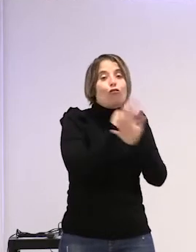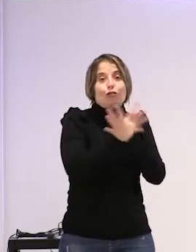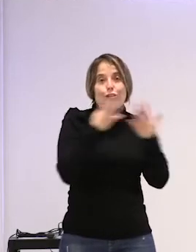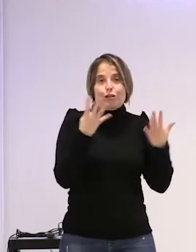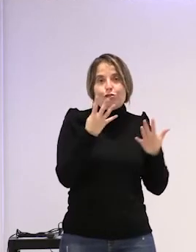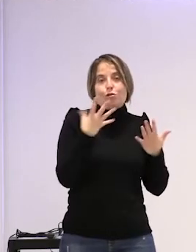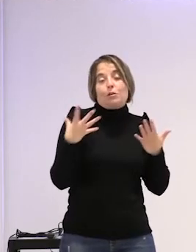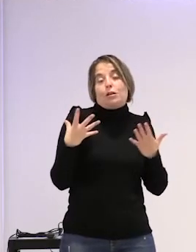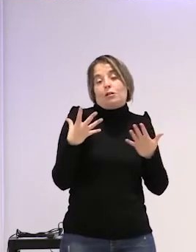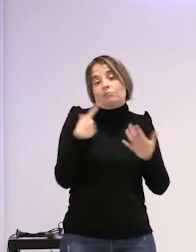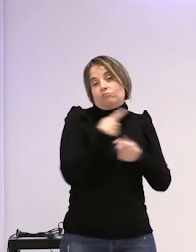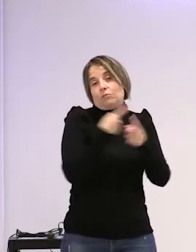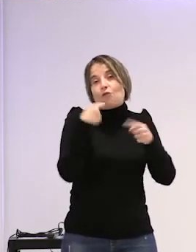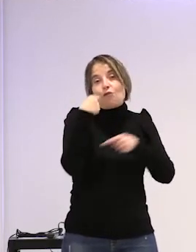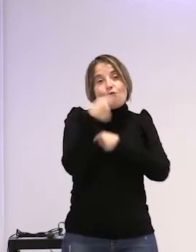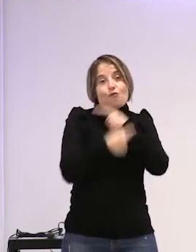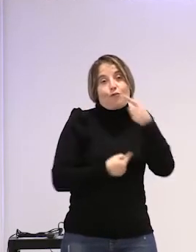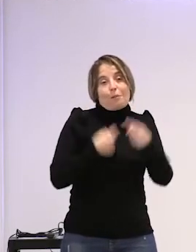tenían